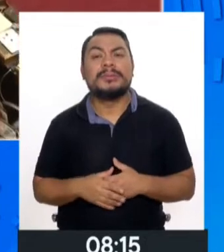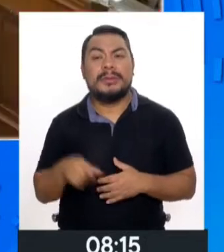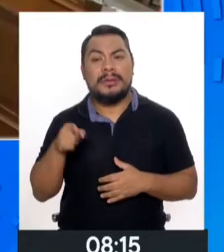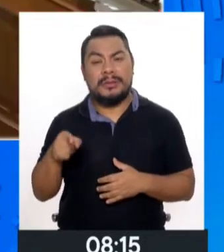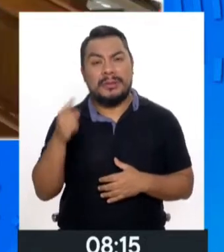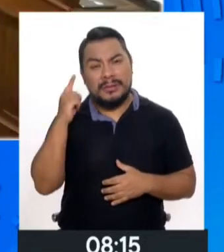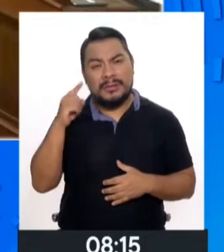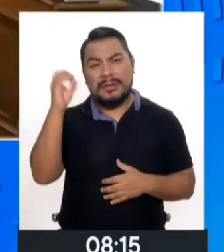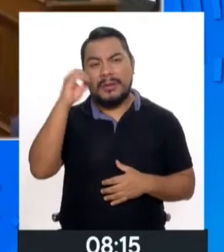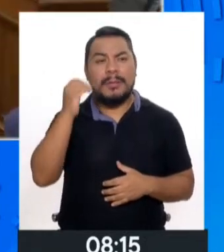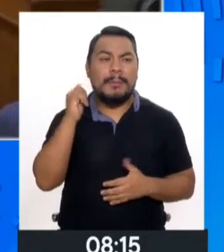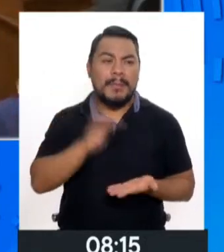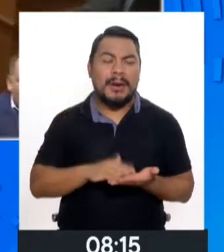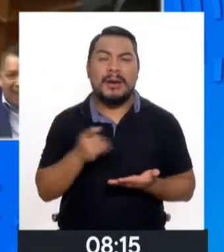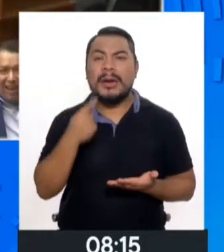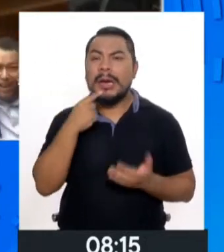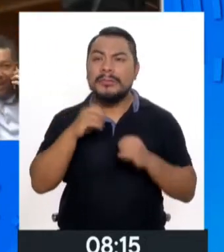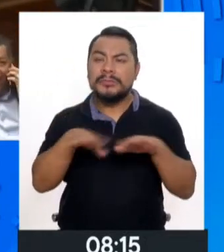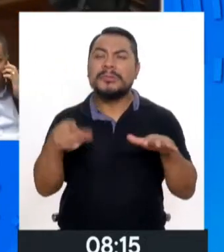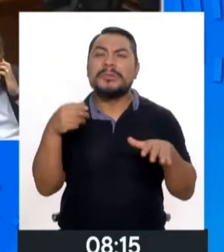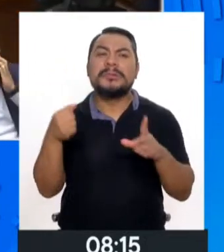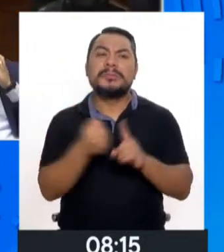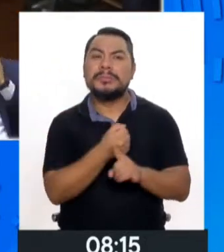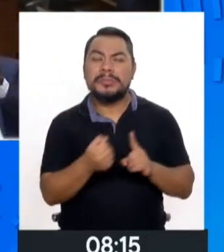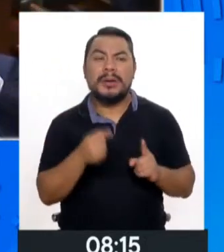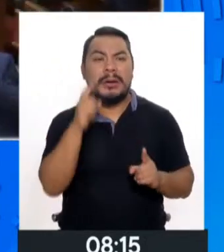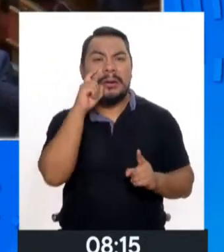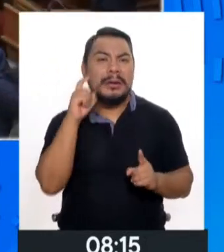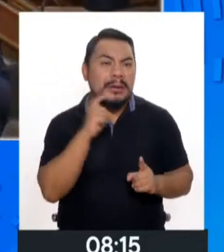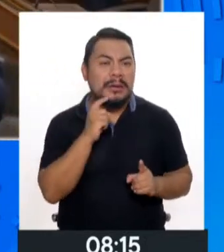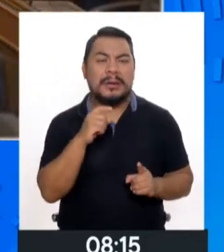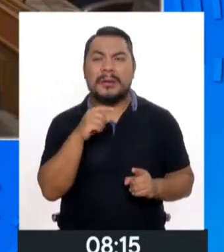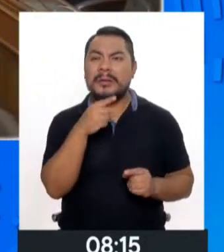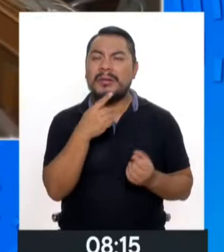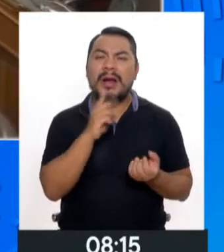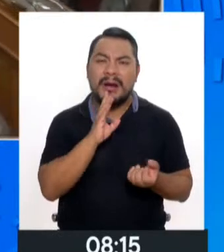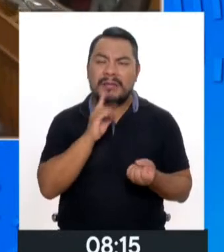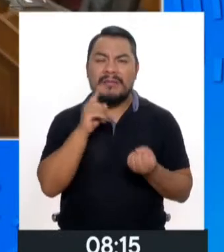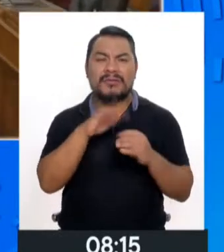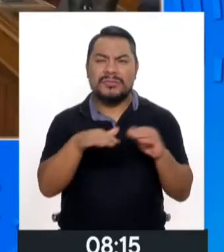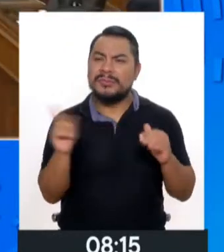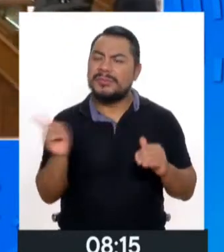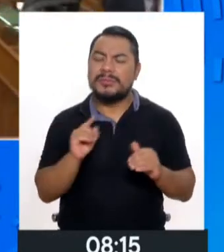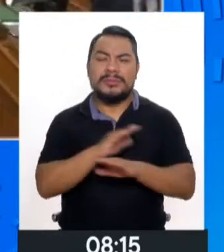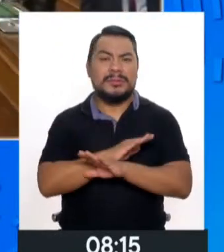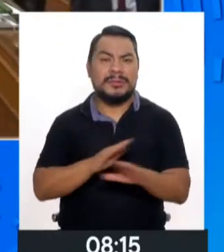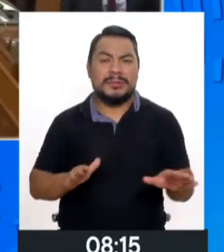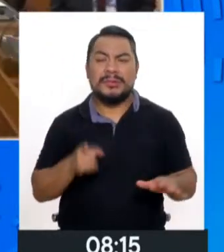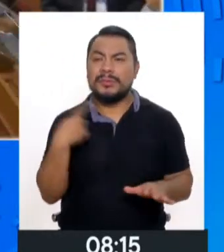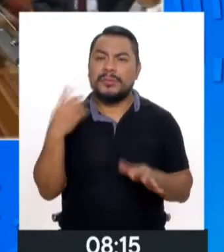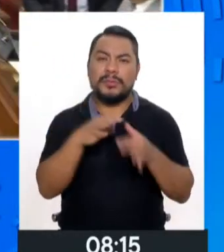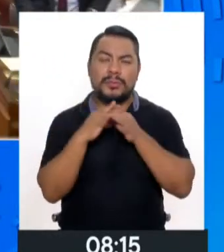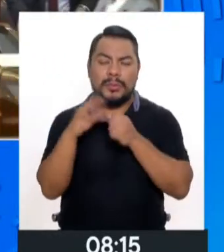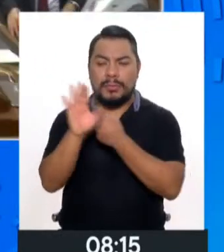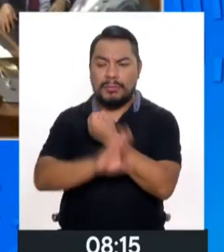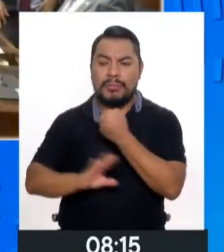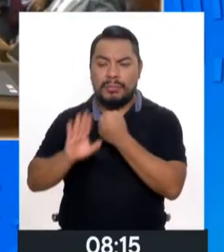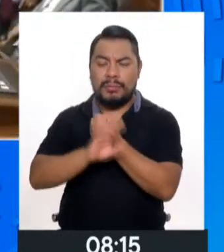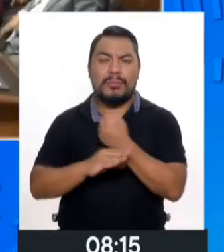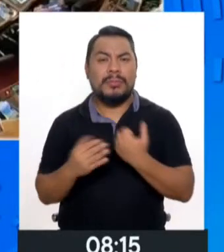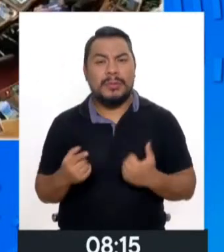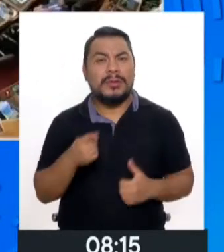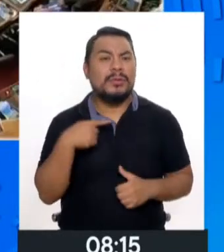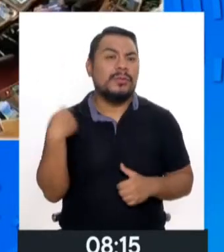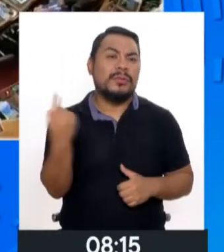esa naturaleza. No hagamos apología de violencia, de violaciones sexuales. Y realmente unámonos para proteger y defender